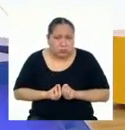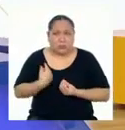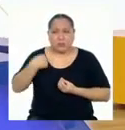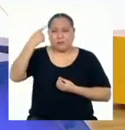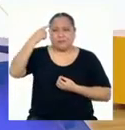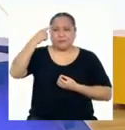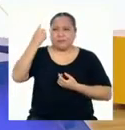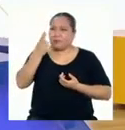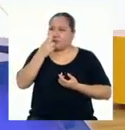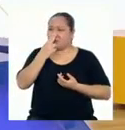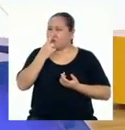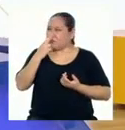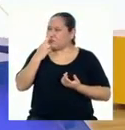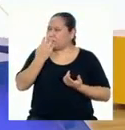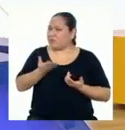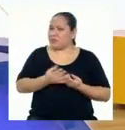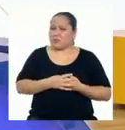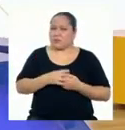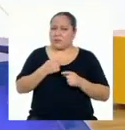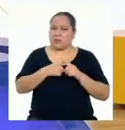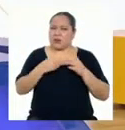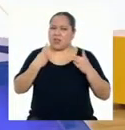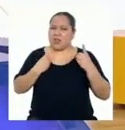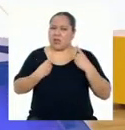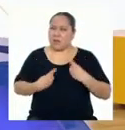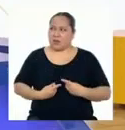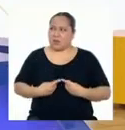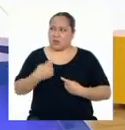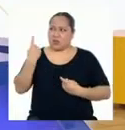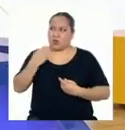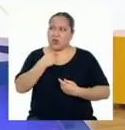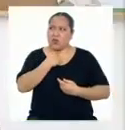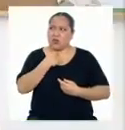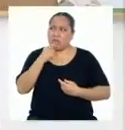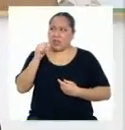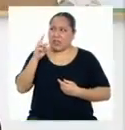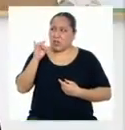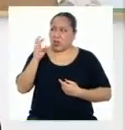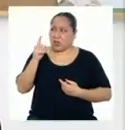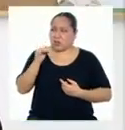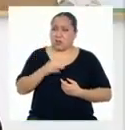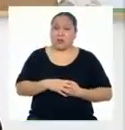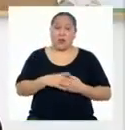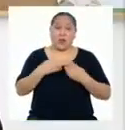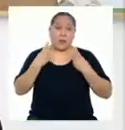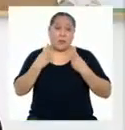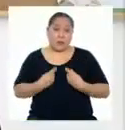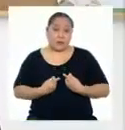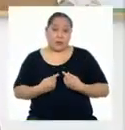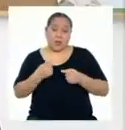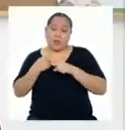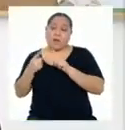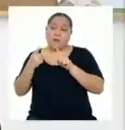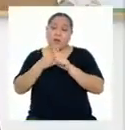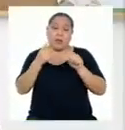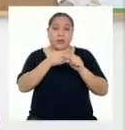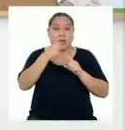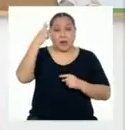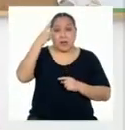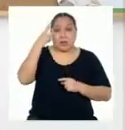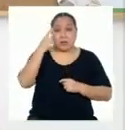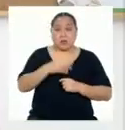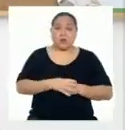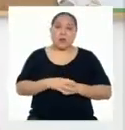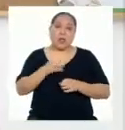parece raro es que, hasta donde sé, la depresión no solo depende de la tiroides, ¿o sí? La depresión puede tener múltiples causas.